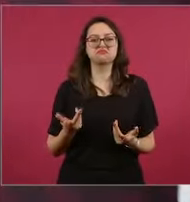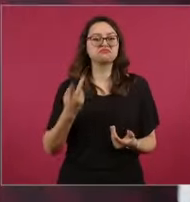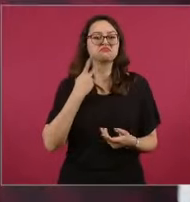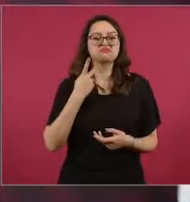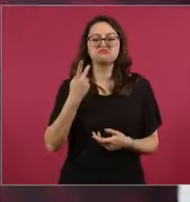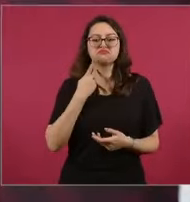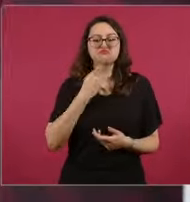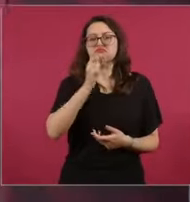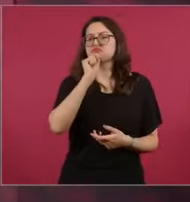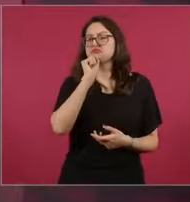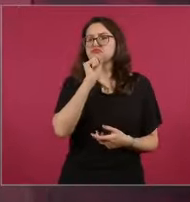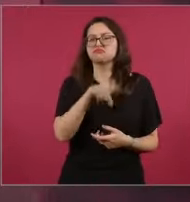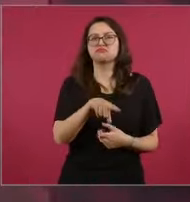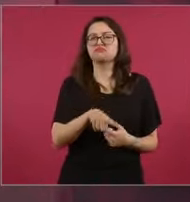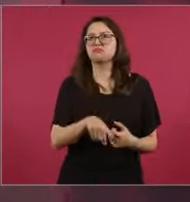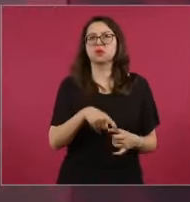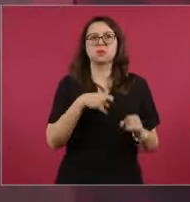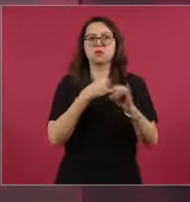tampoco,